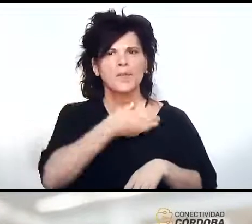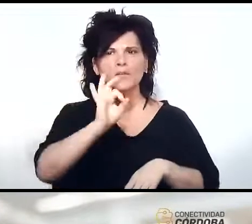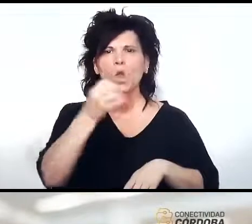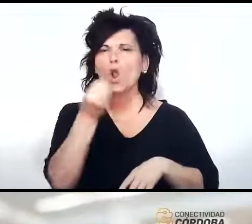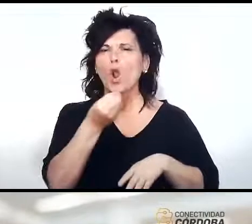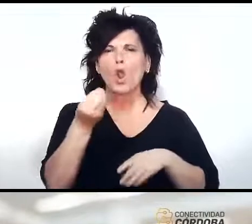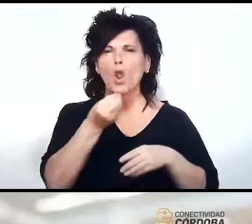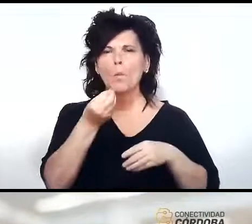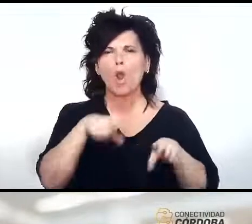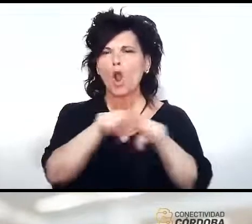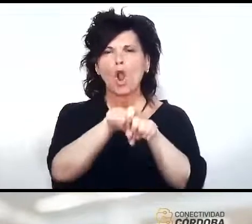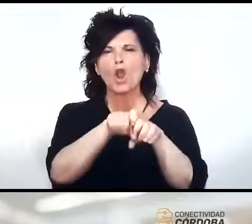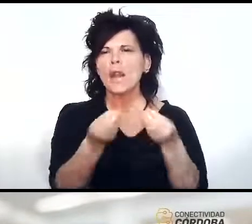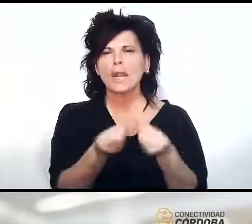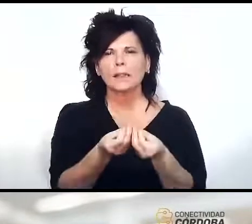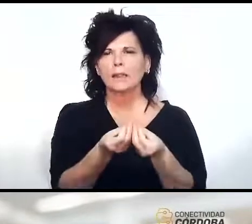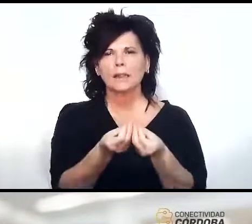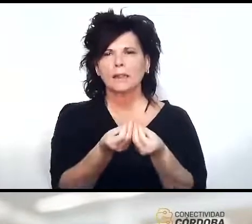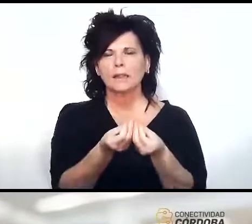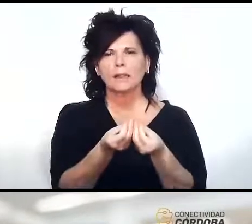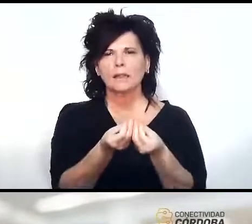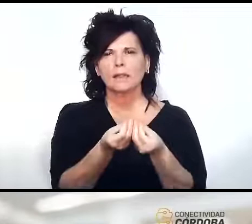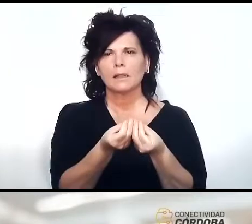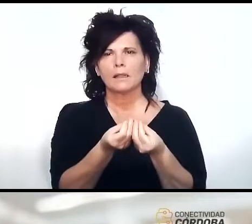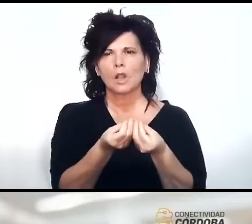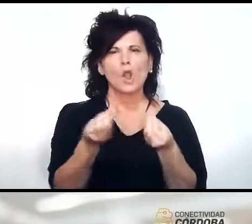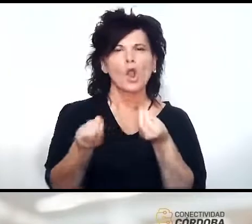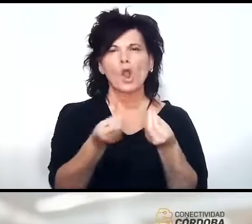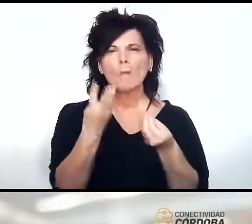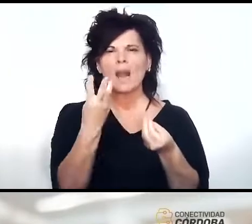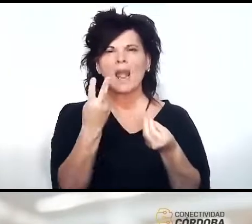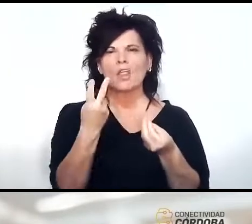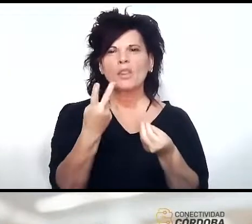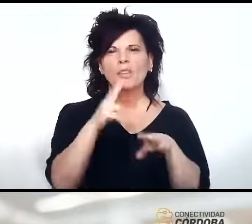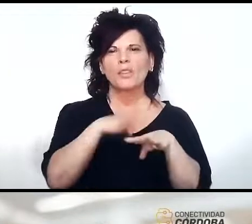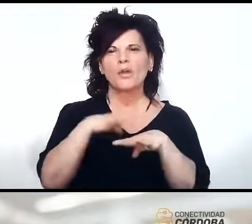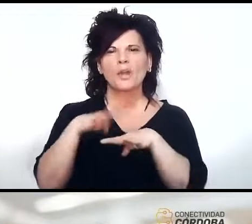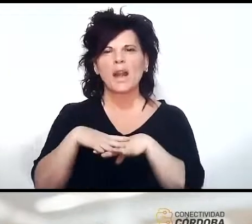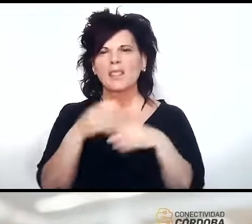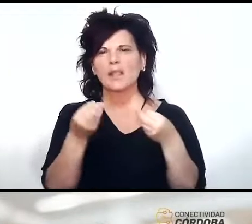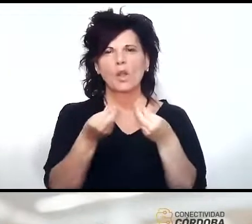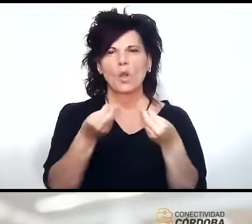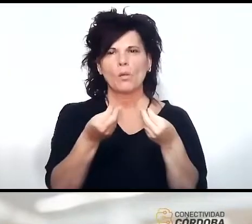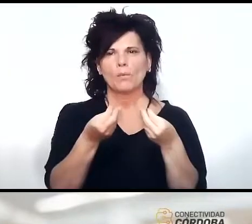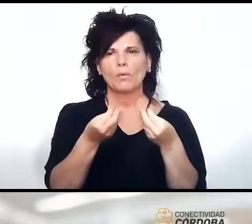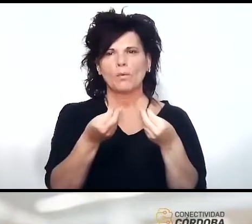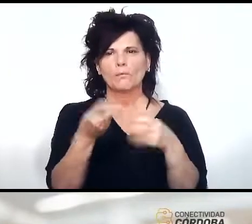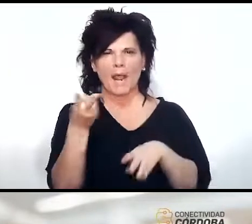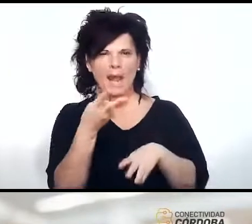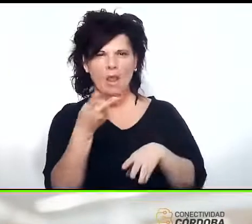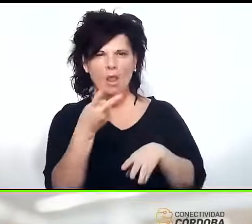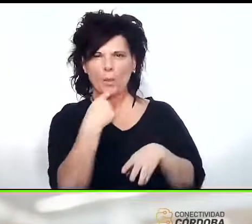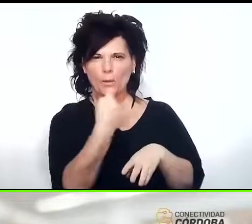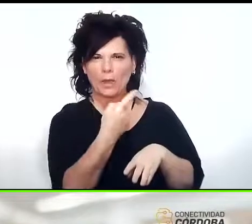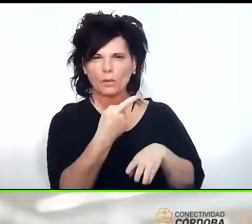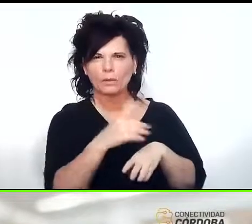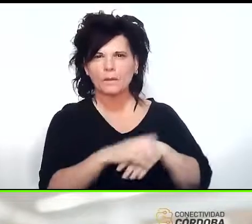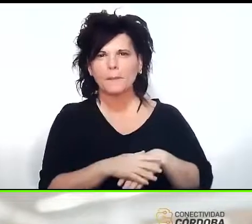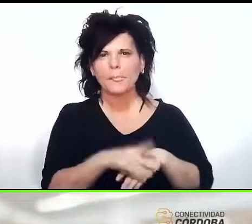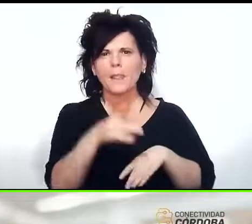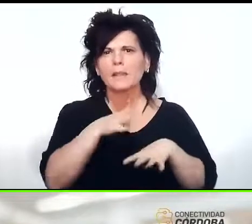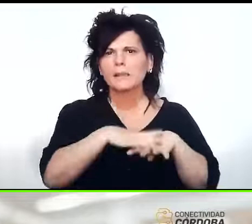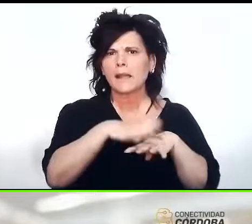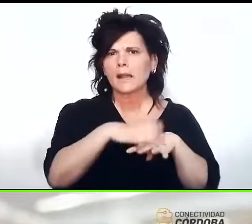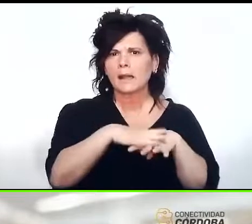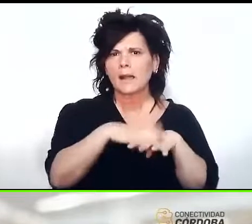como se conjugan las dos redes para Luis y para Anabel esta red no es